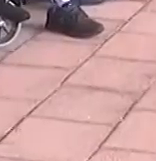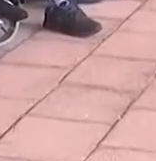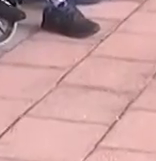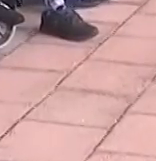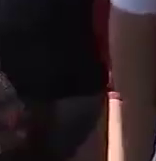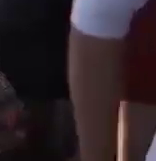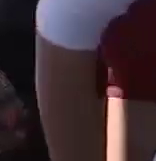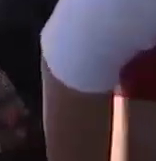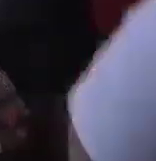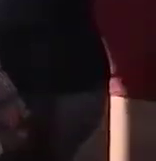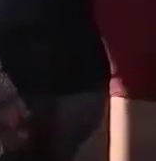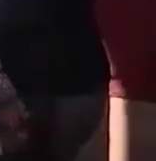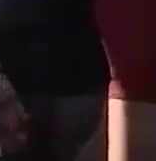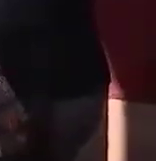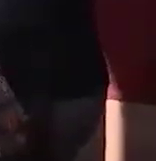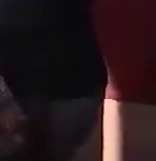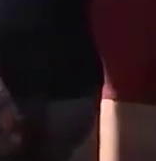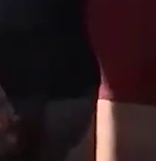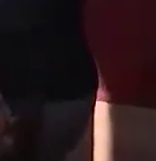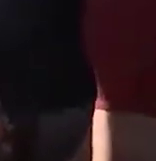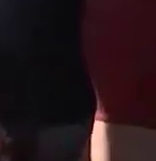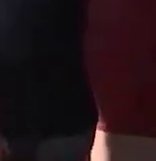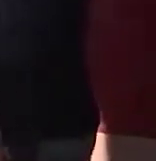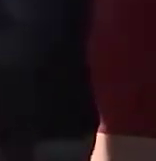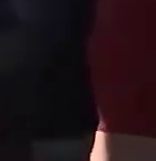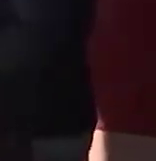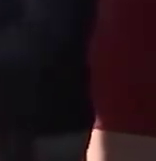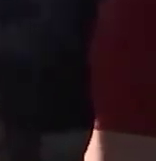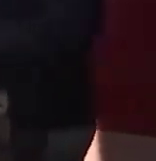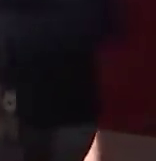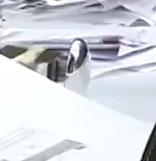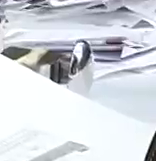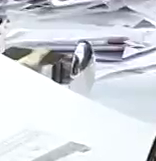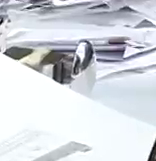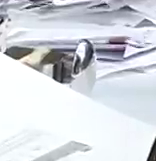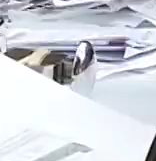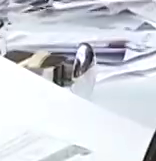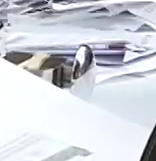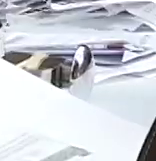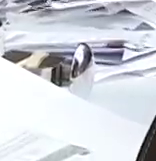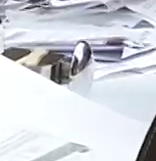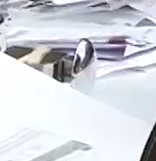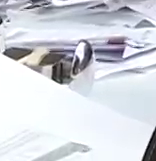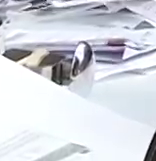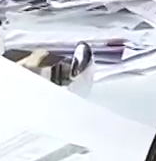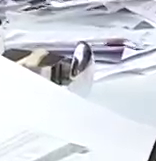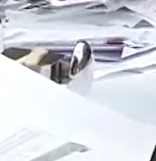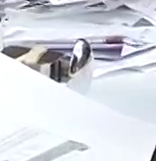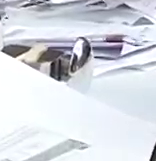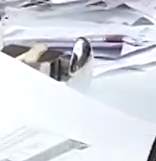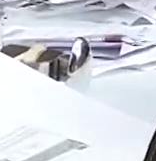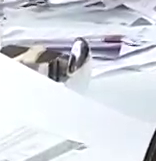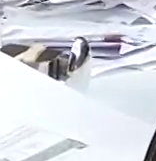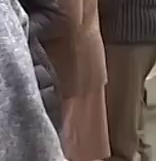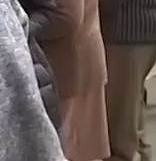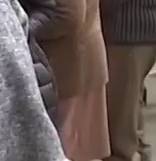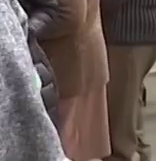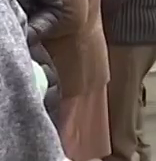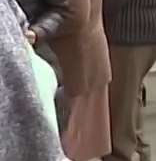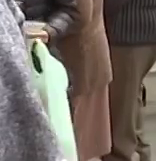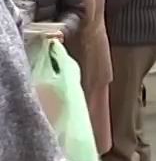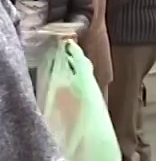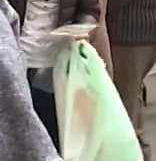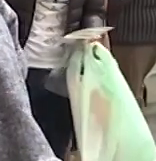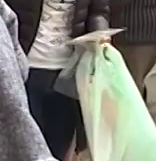un número telefónico para poder localizarles cuando llegue su tarjeta. La invitación se extiende a todas las personas adultas mayores que hayan